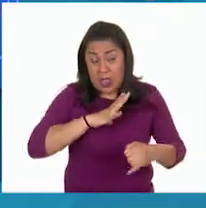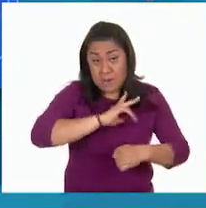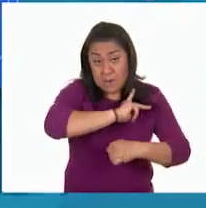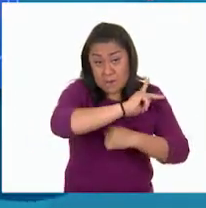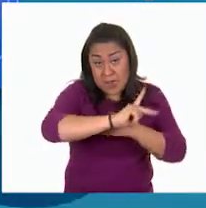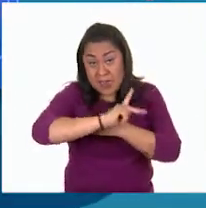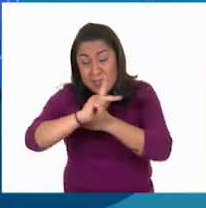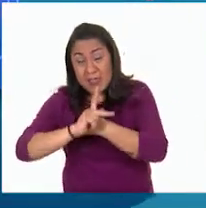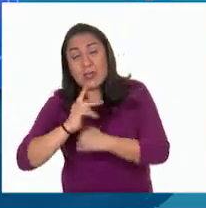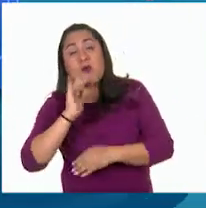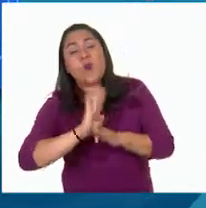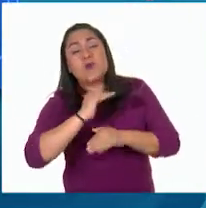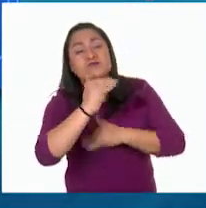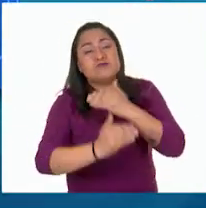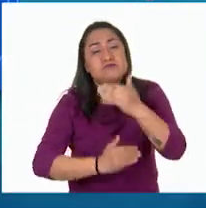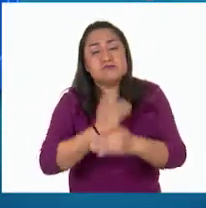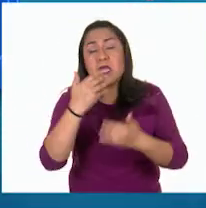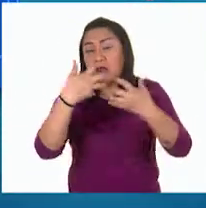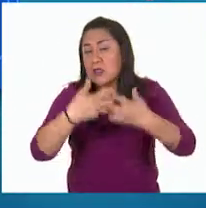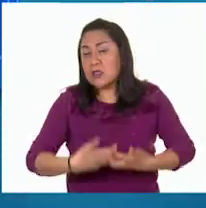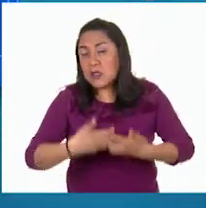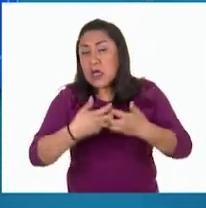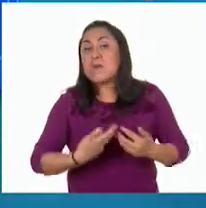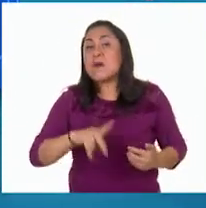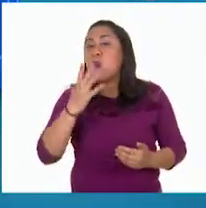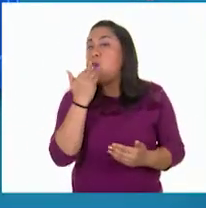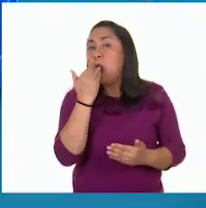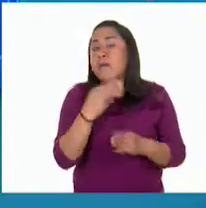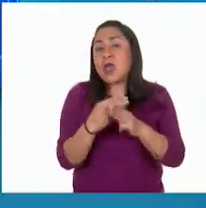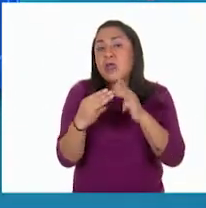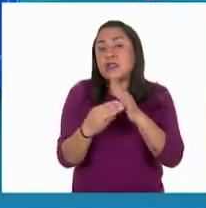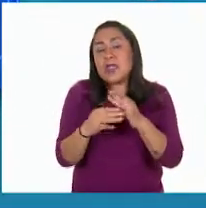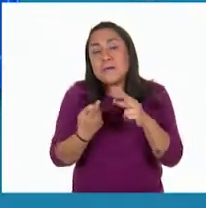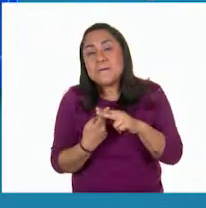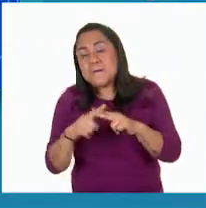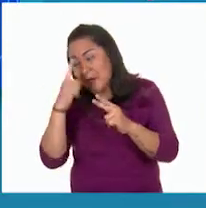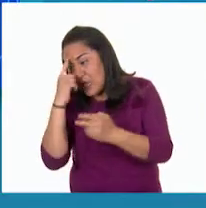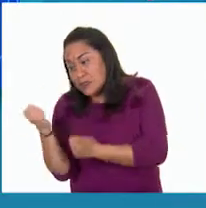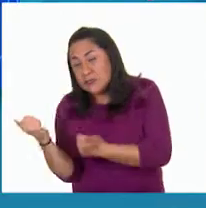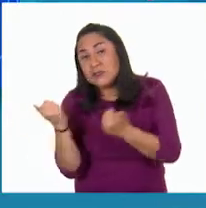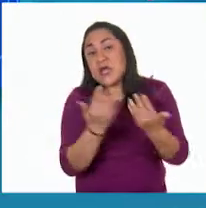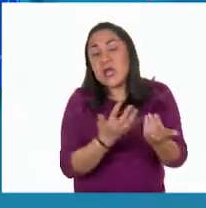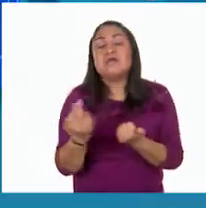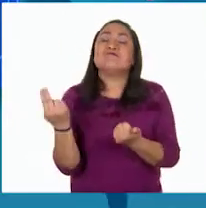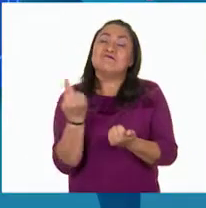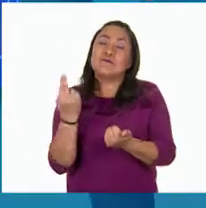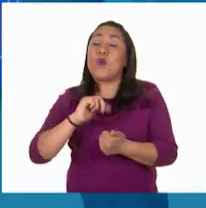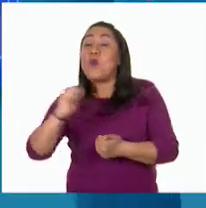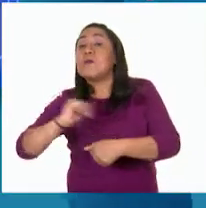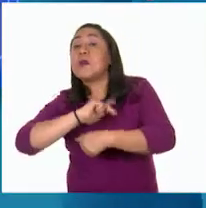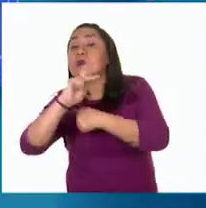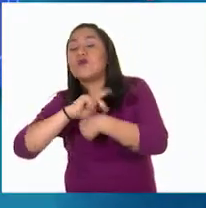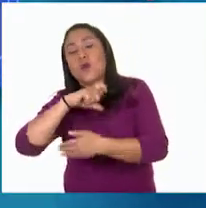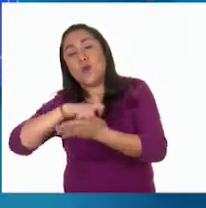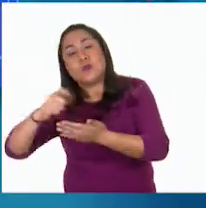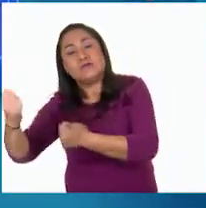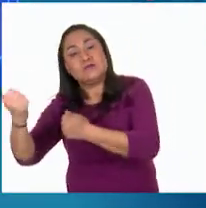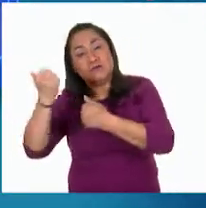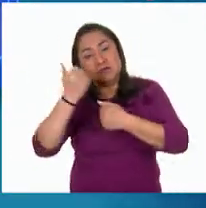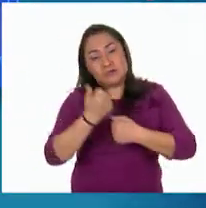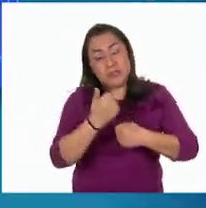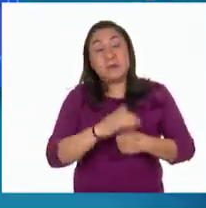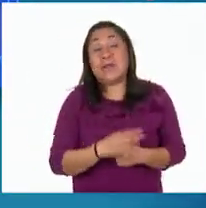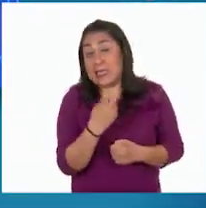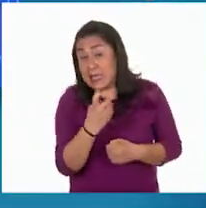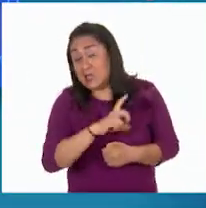basan su economía en la industria y no tienen materias primas para elaborar sus productos requieren comprarlas a otras naciones. Y estas